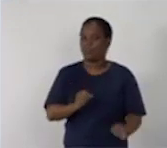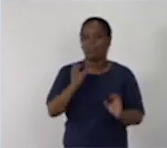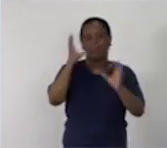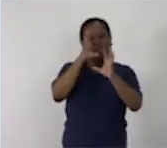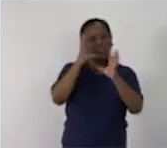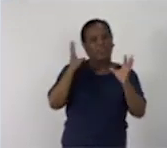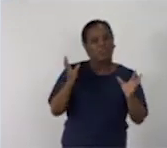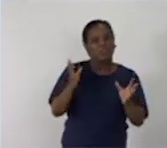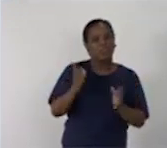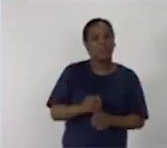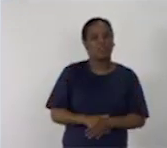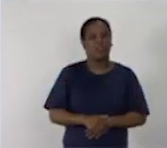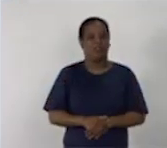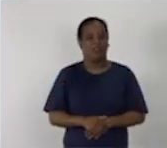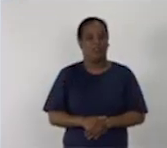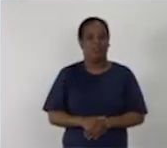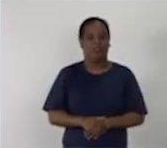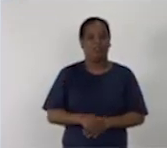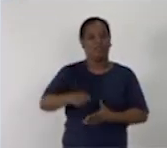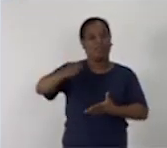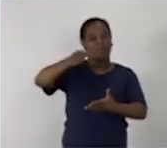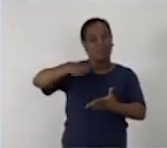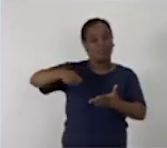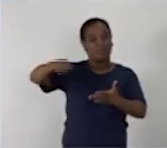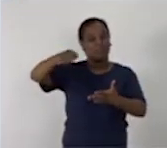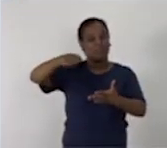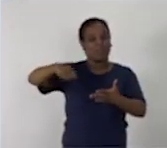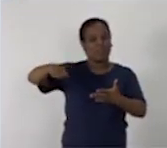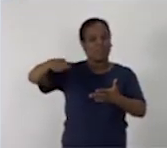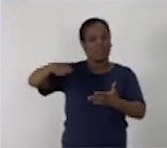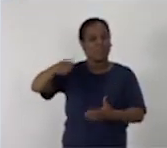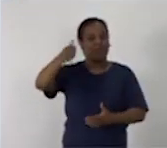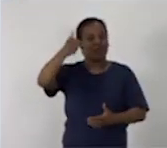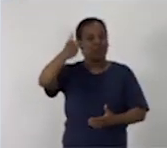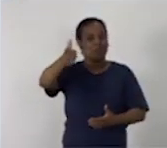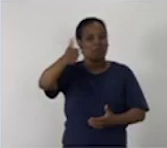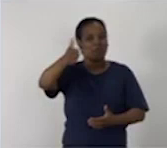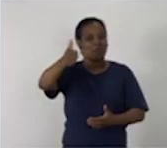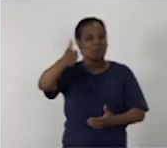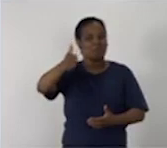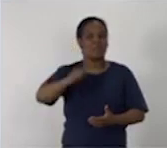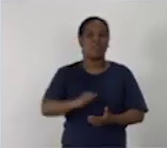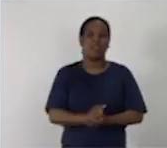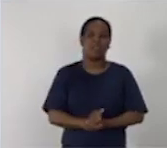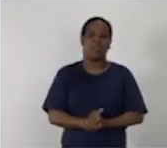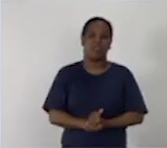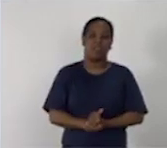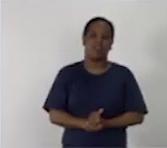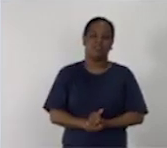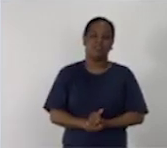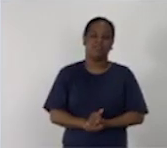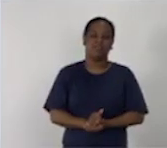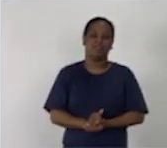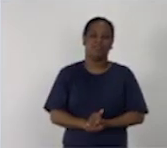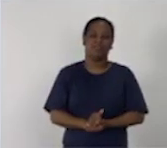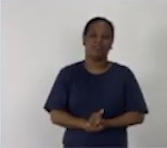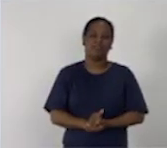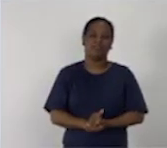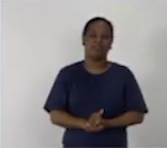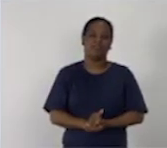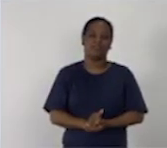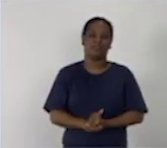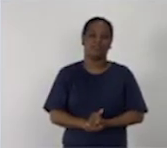y legibles. Y no solo eso, sus trazos y enlaces deben ser correctos.